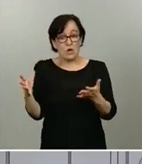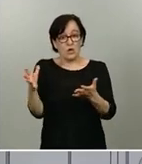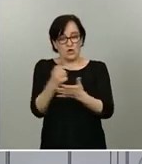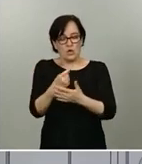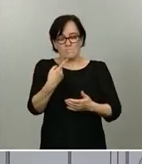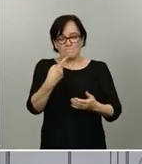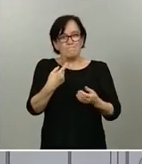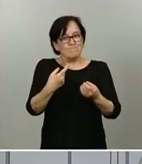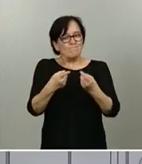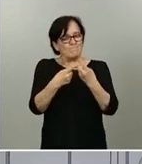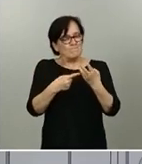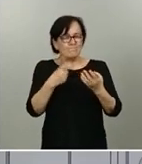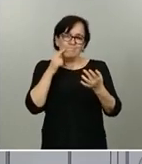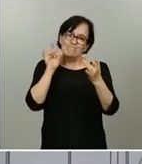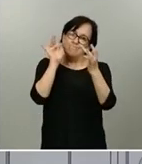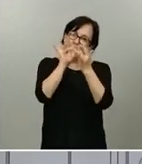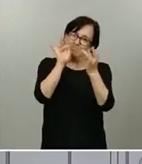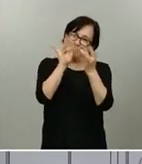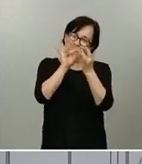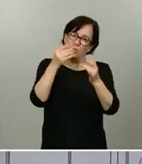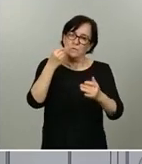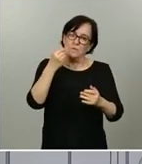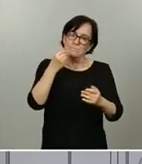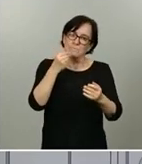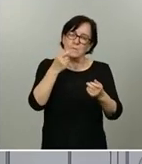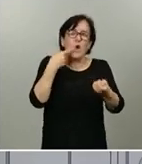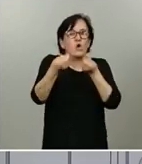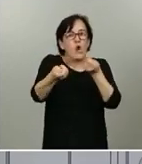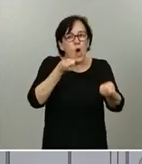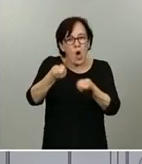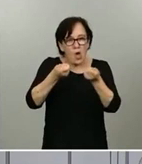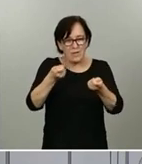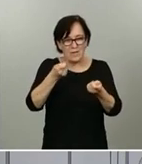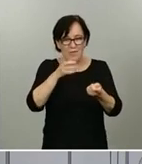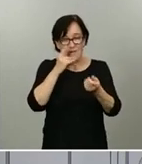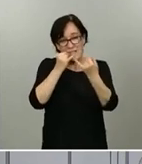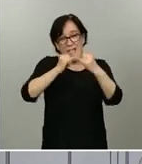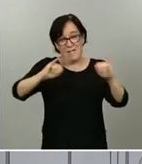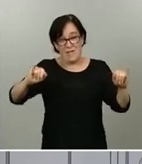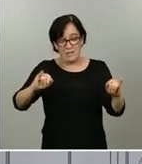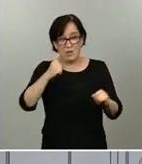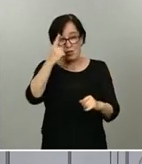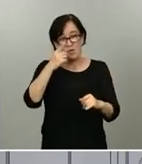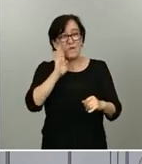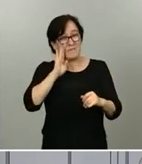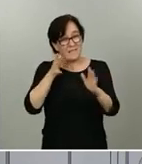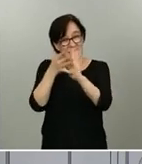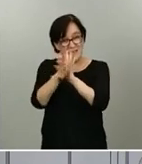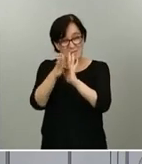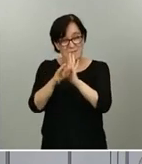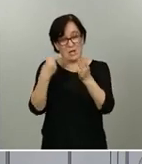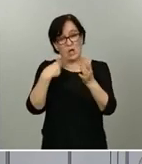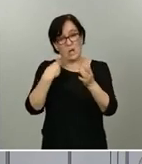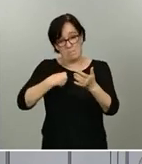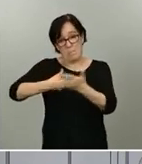entrar en contacto con los coordinadores de este tipo de eventos, uno de ellos, este que han mencionado los periodistas,